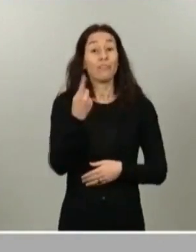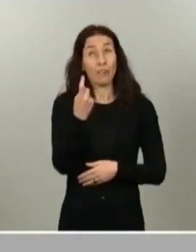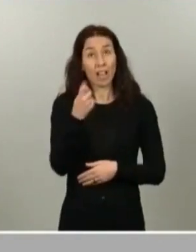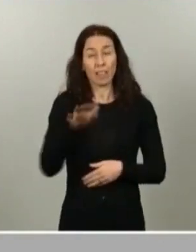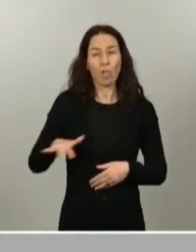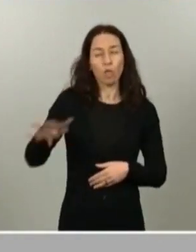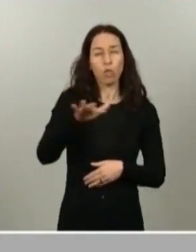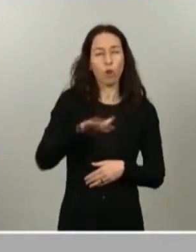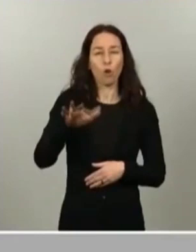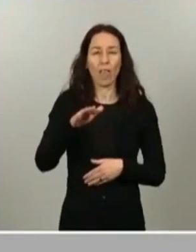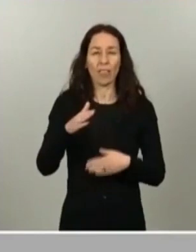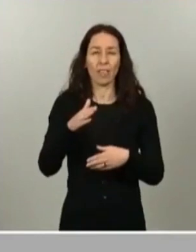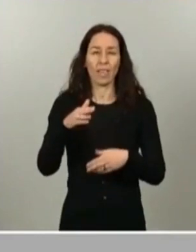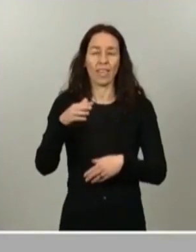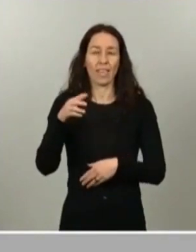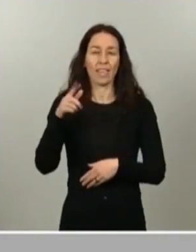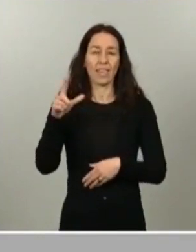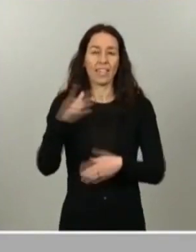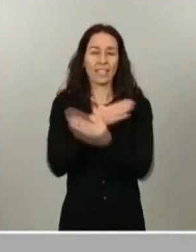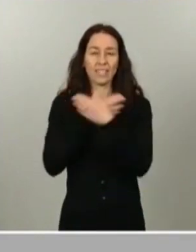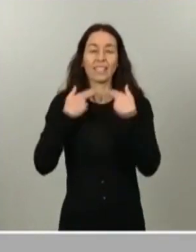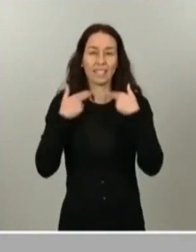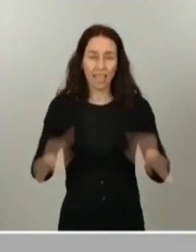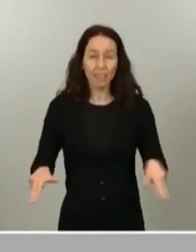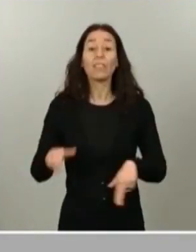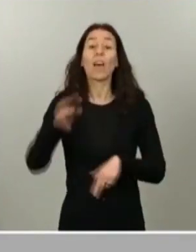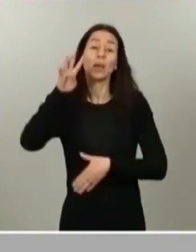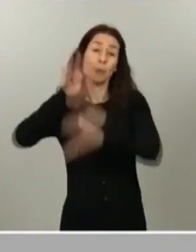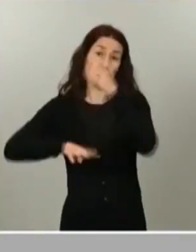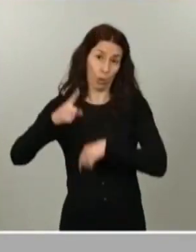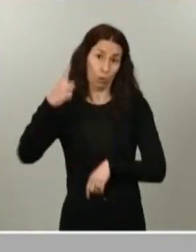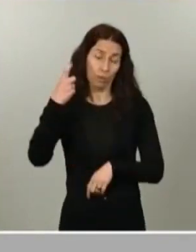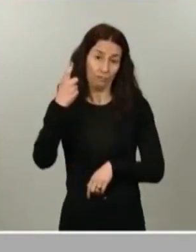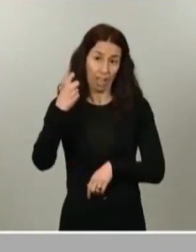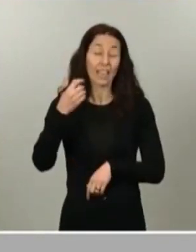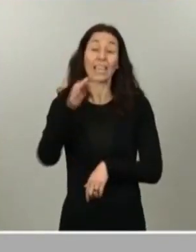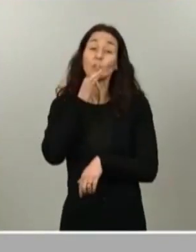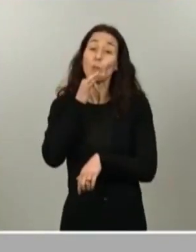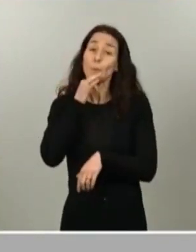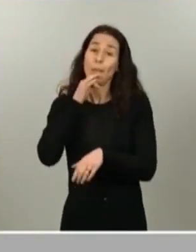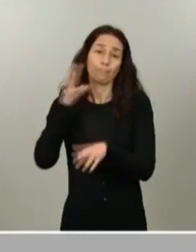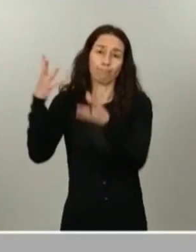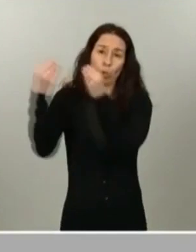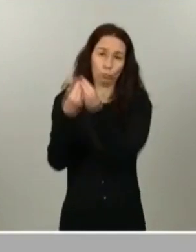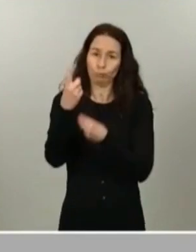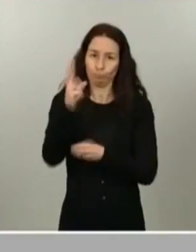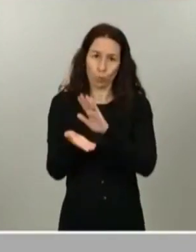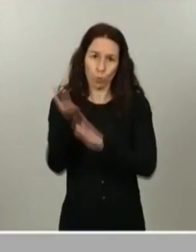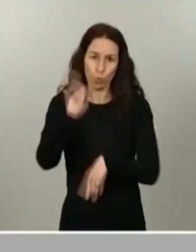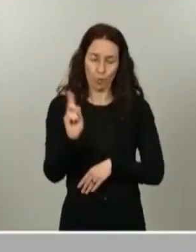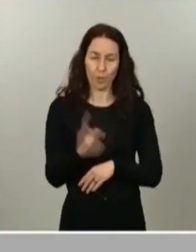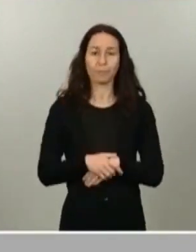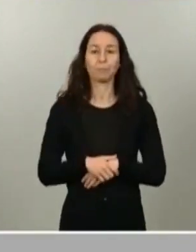Lleida y las tres zonas de salud de Barcelona que conforman una unidad territorial. Las zonas de salud de